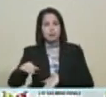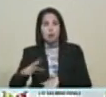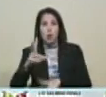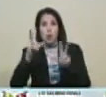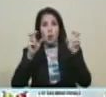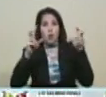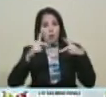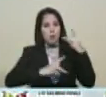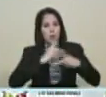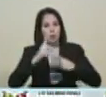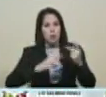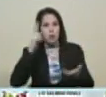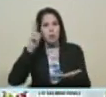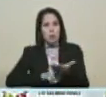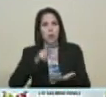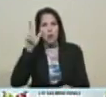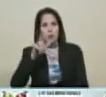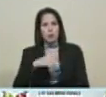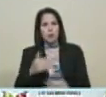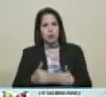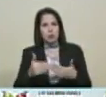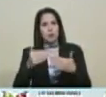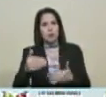de distribución de estos productos aprobados. Continúe, por favor.